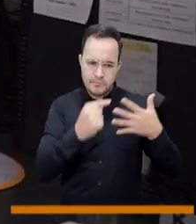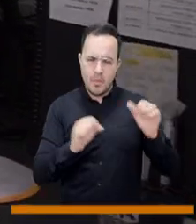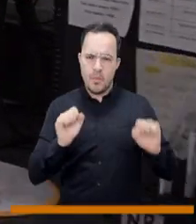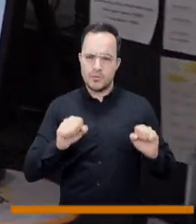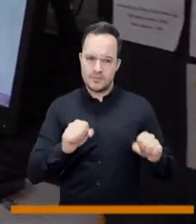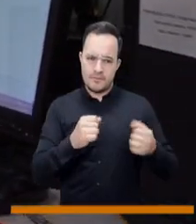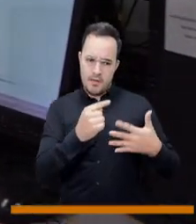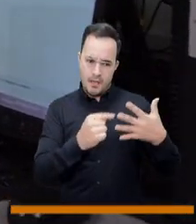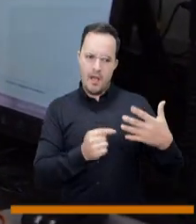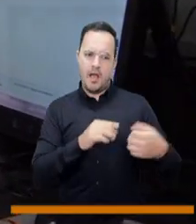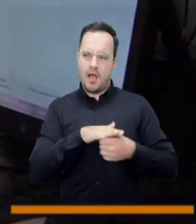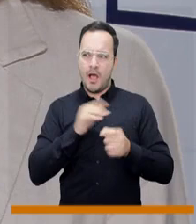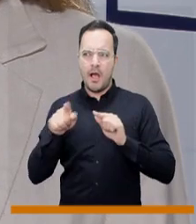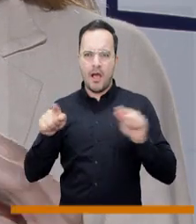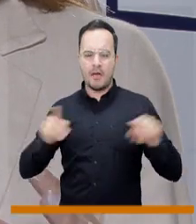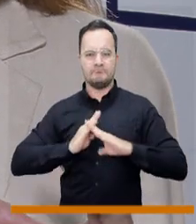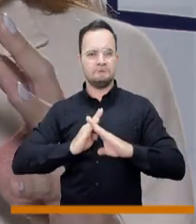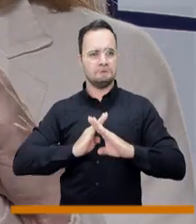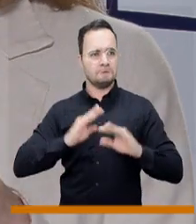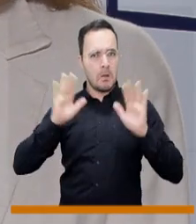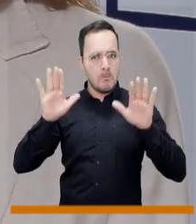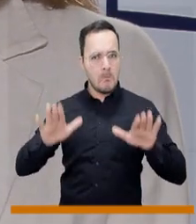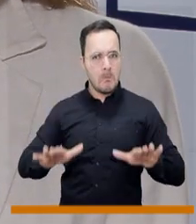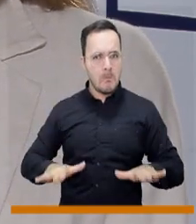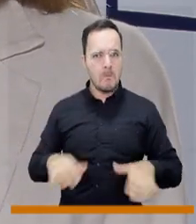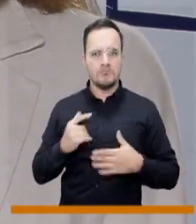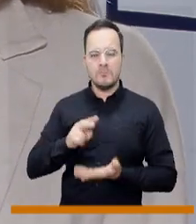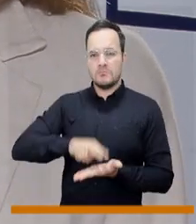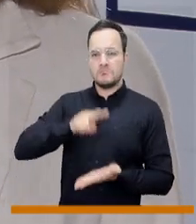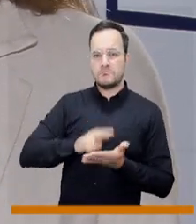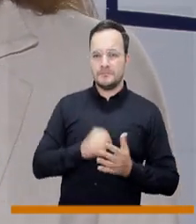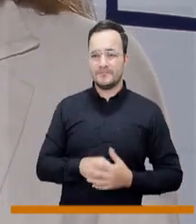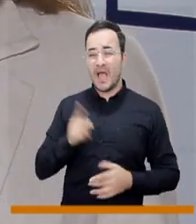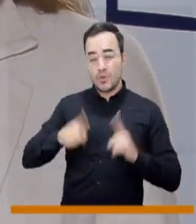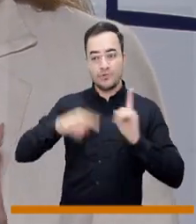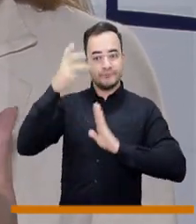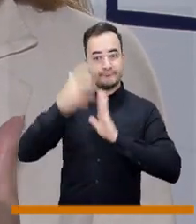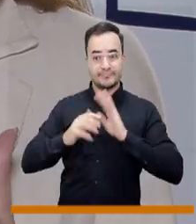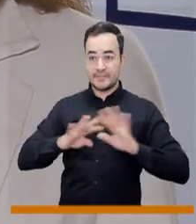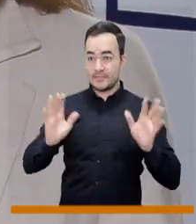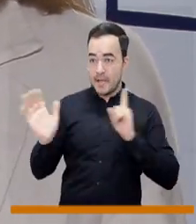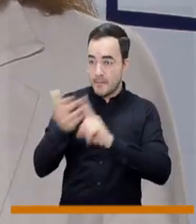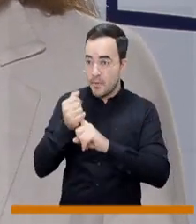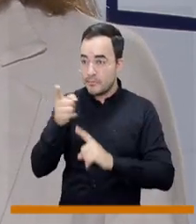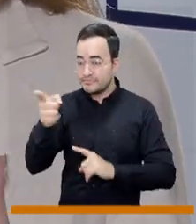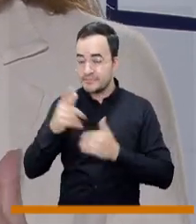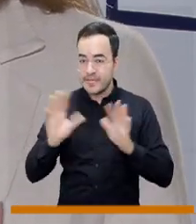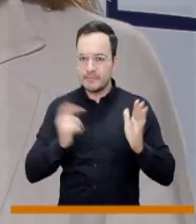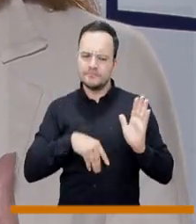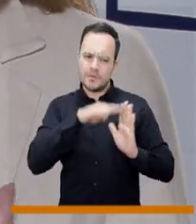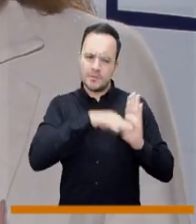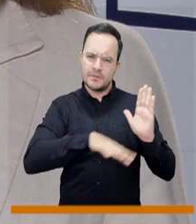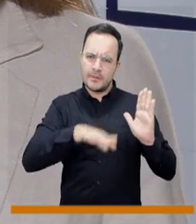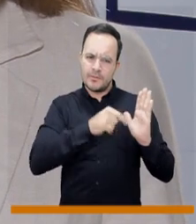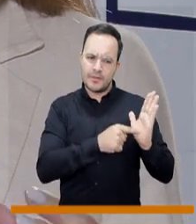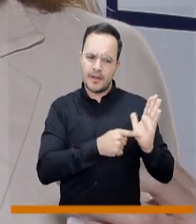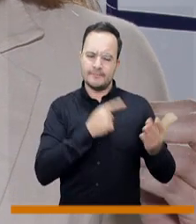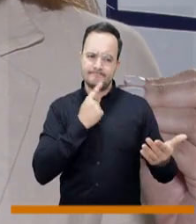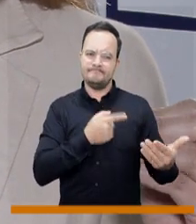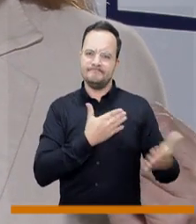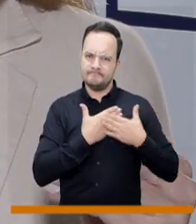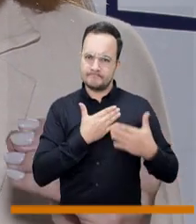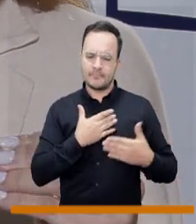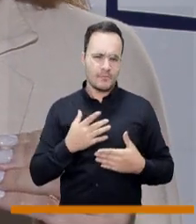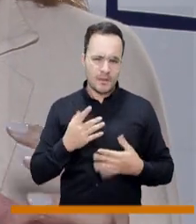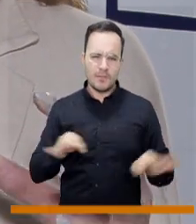nos pueden ayudar a prevenir la epilepsia. Ya en el contexto de los pacientes que ya tienen el diagnóstico de epilepsia, en el término de políticas públicas,